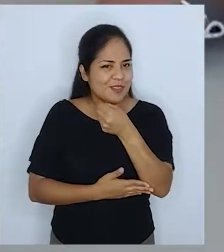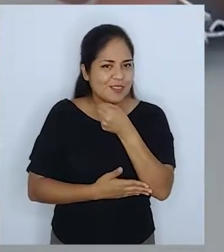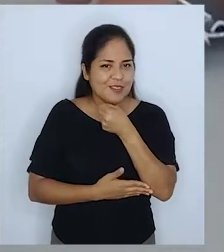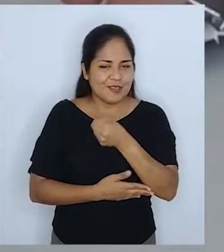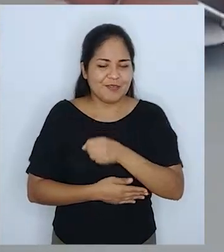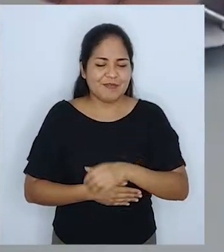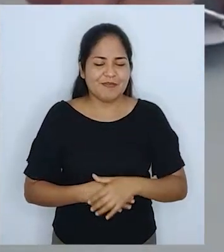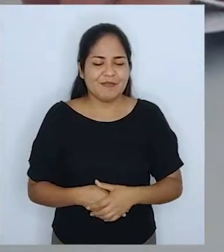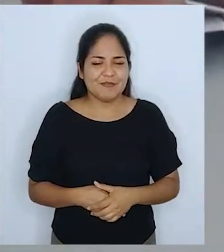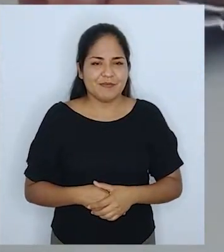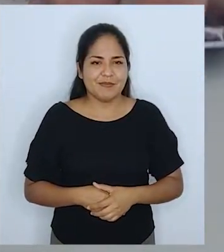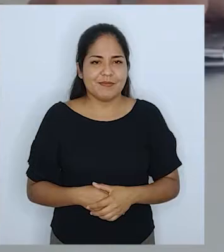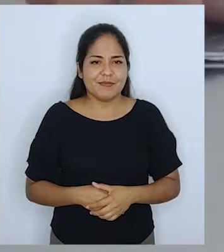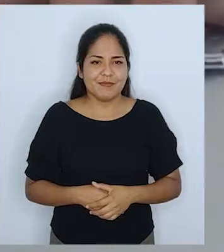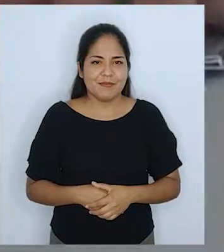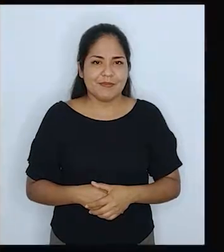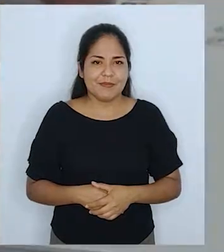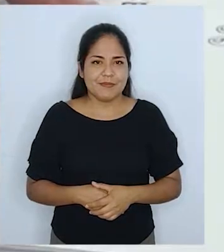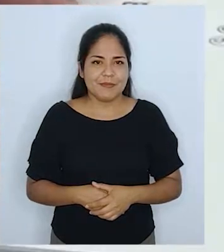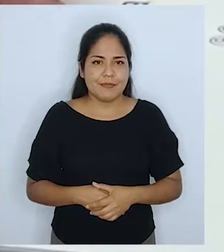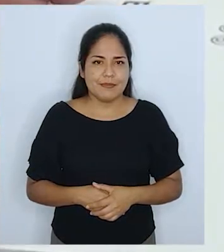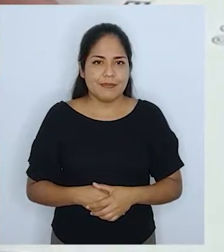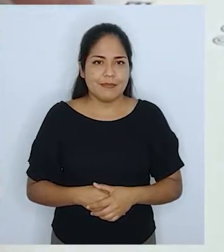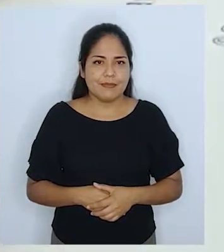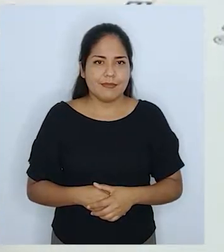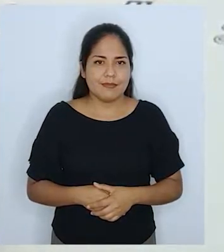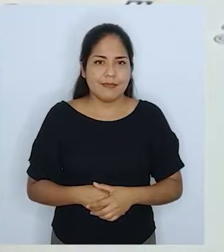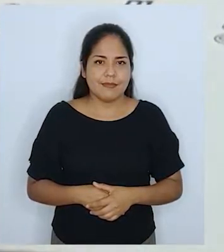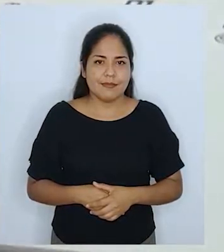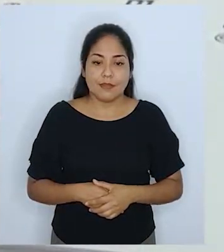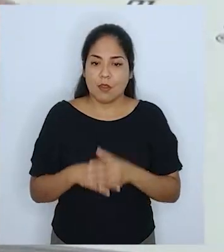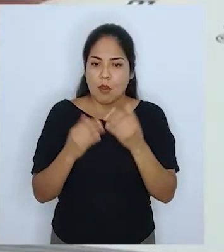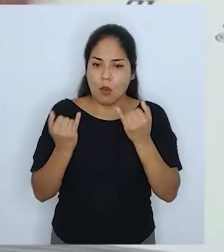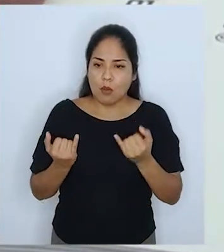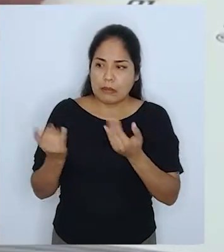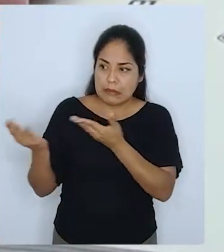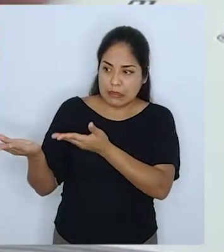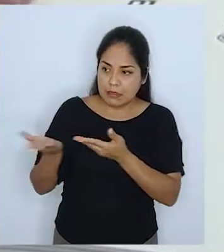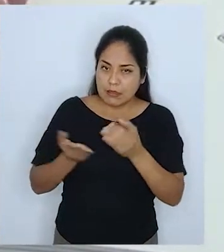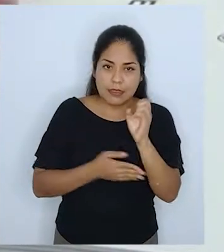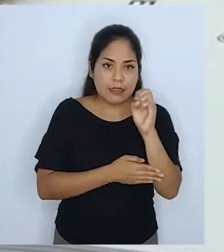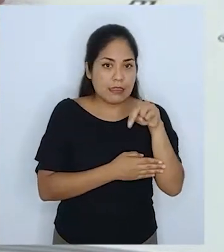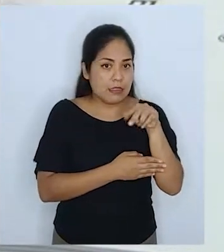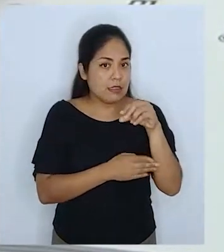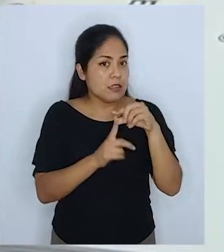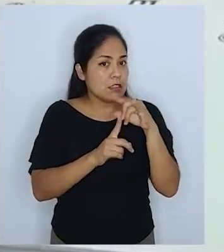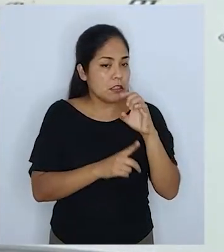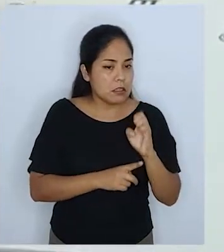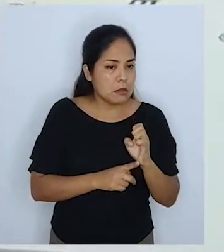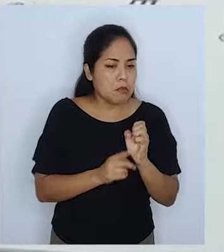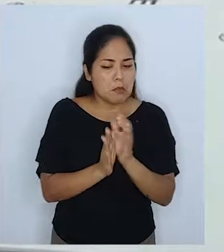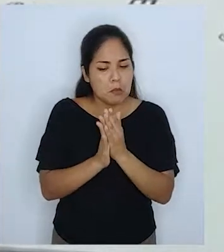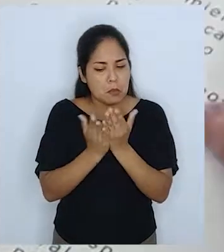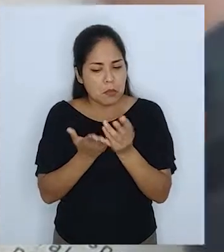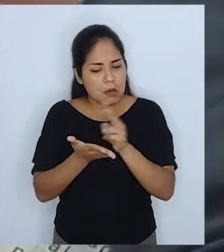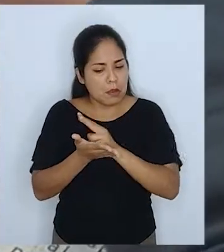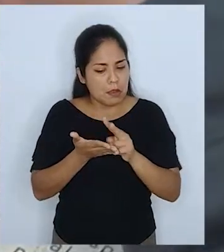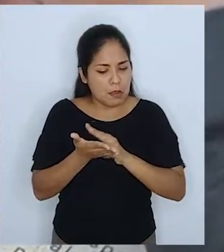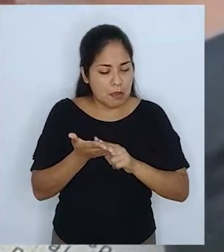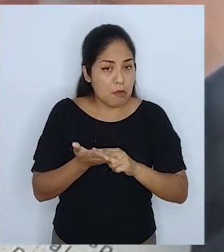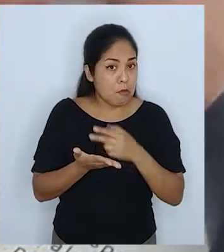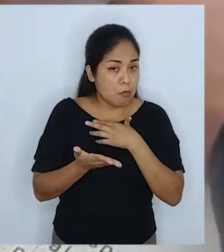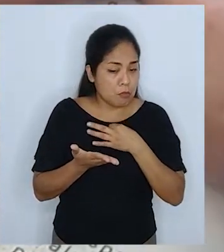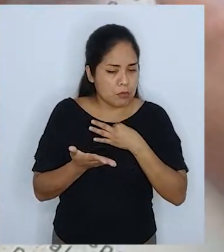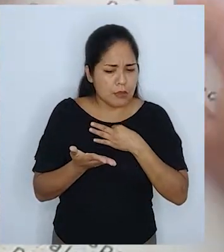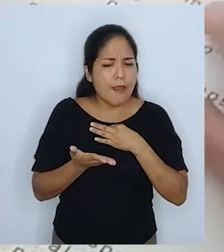reportaje con Adis. Hoy, Enrique tendrá la oportunidad de leer su libro favorito en sistema braille.